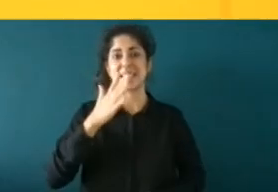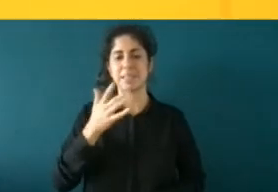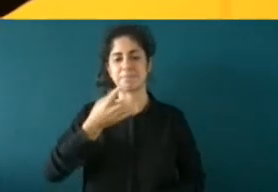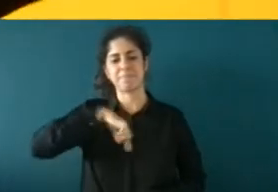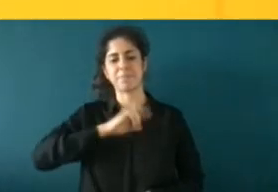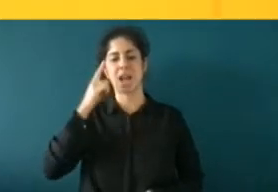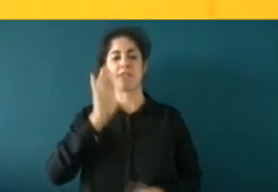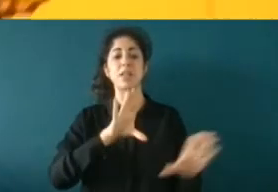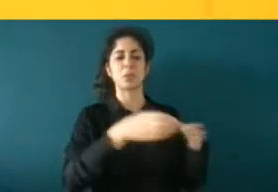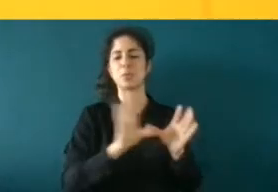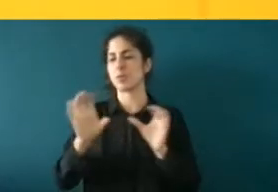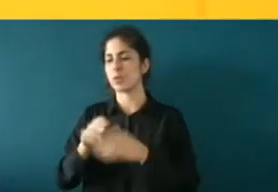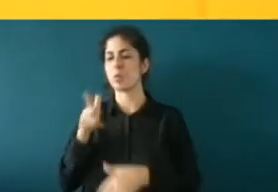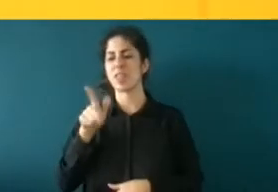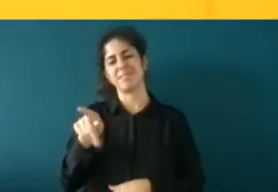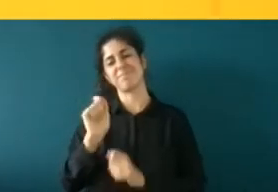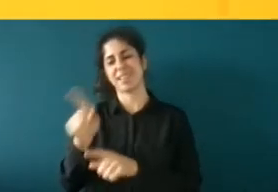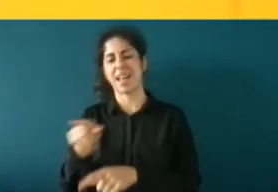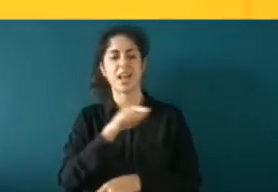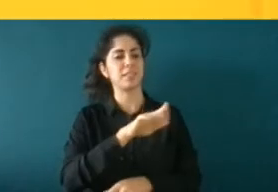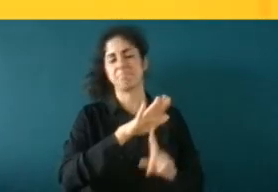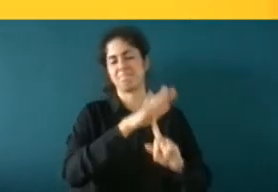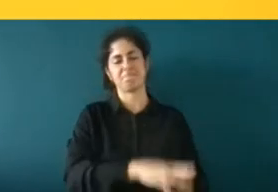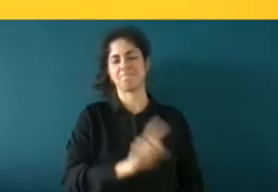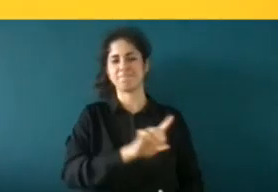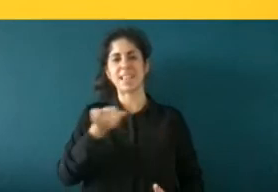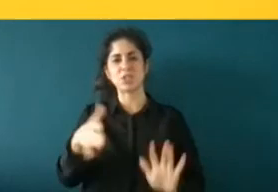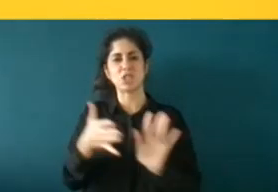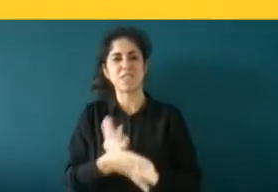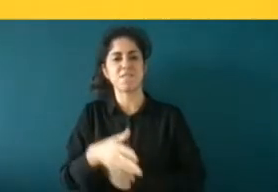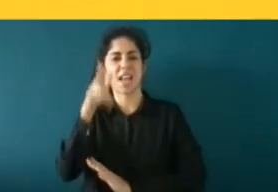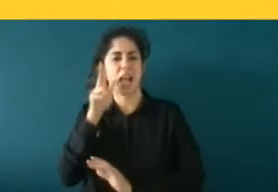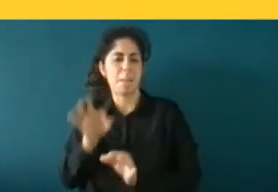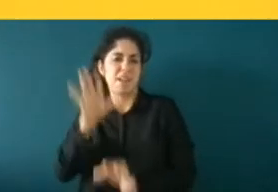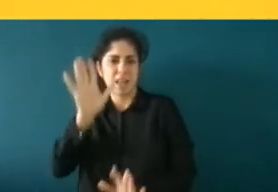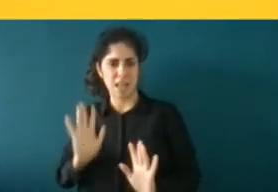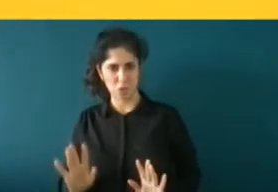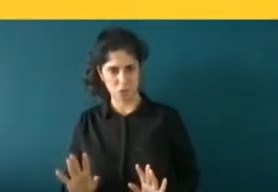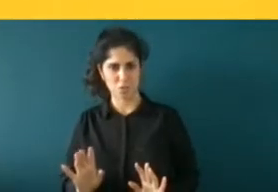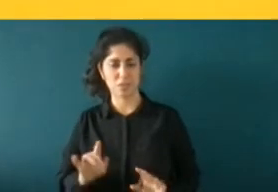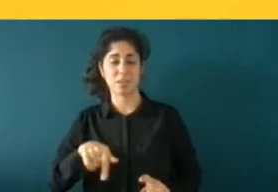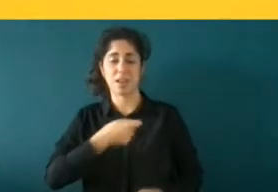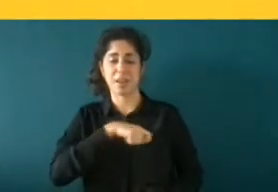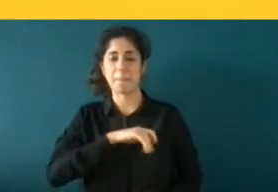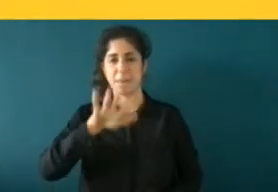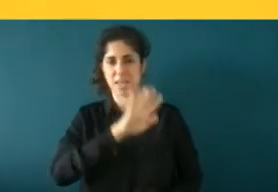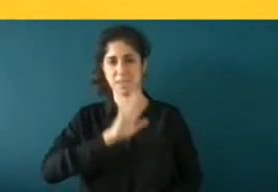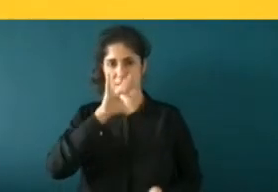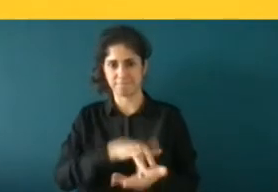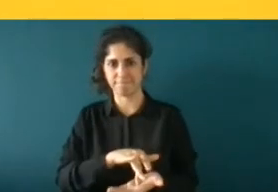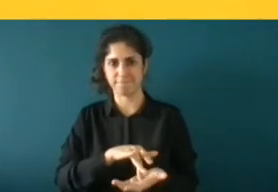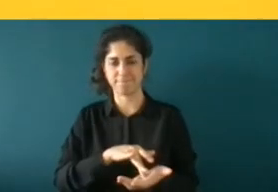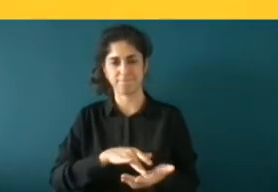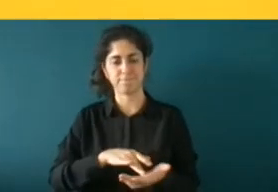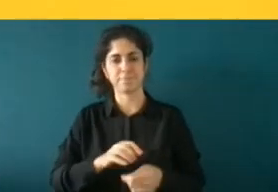otros son privilegios pues en este caso pasó esto en España y luego hay otra cosa que a mí